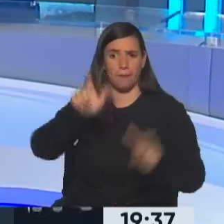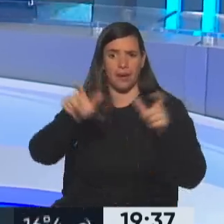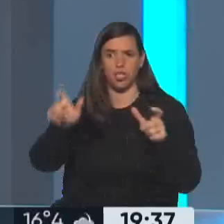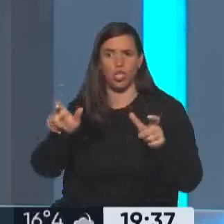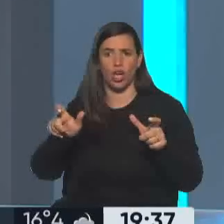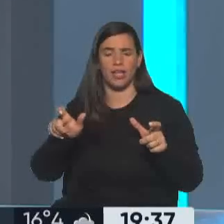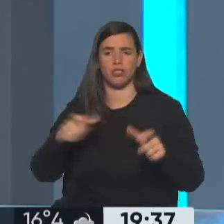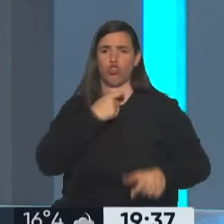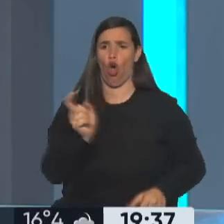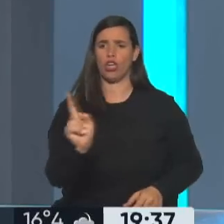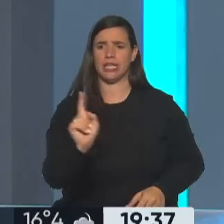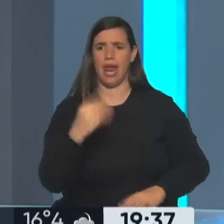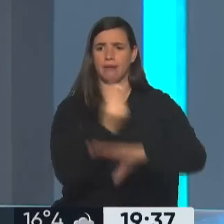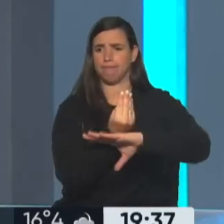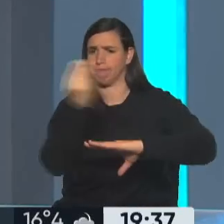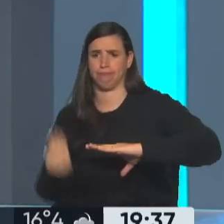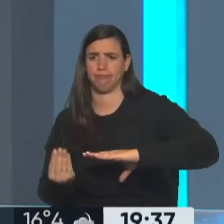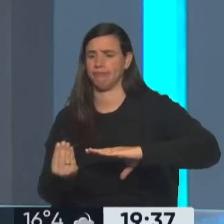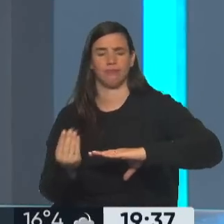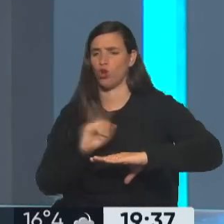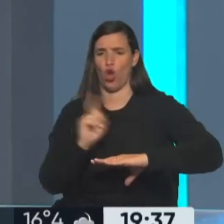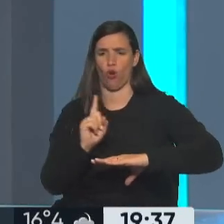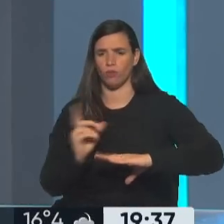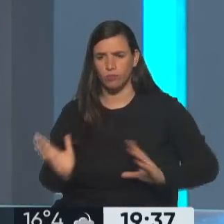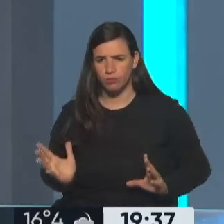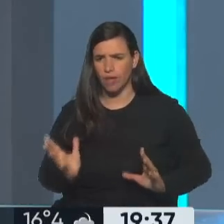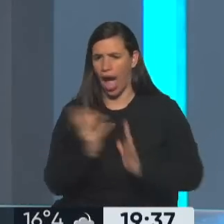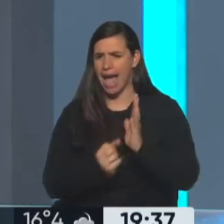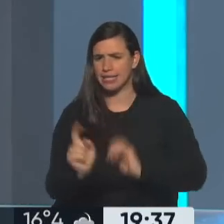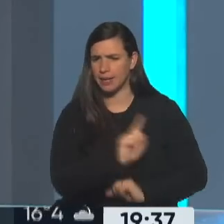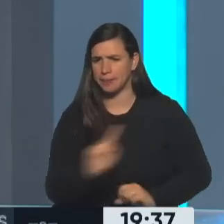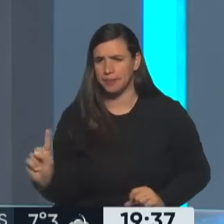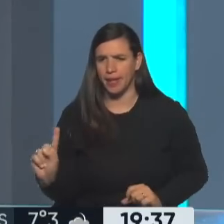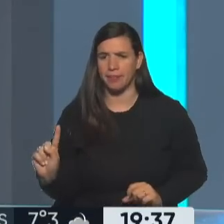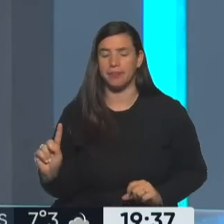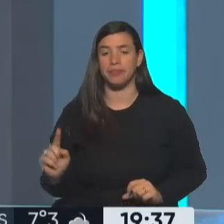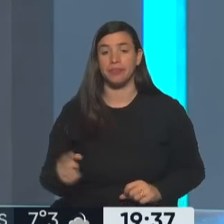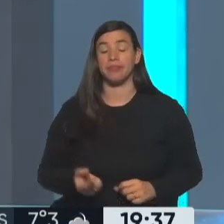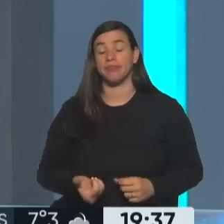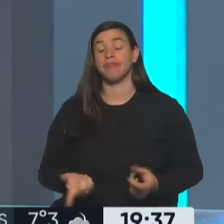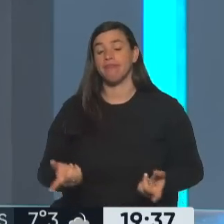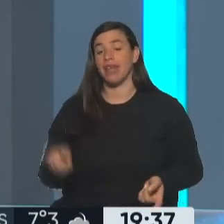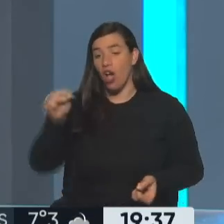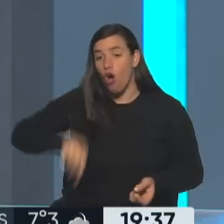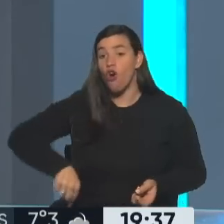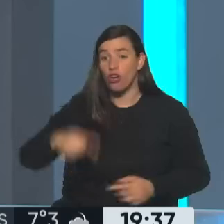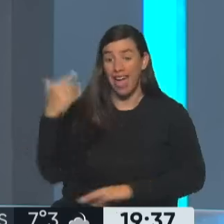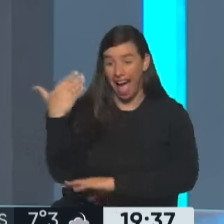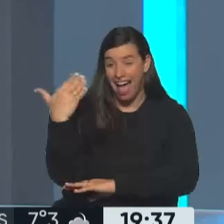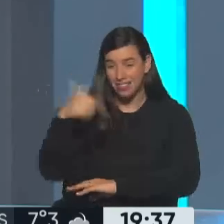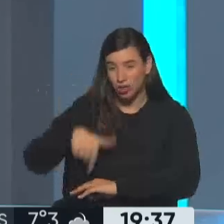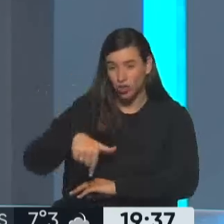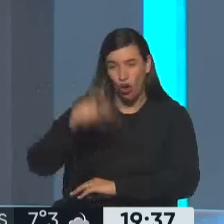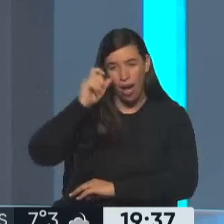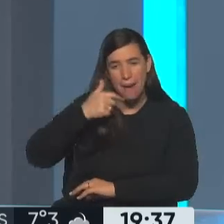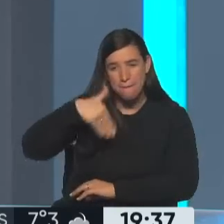que está tratando de poner una ficha más, incluso en el acto hoy de ESMATA, en ESMATA,